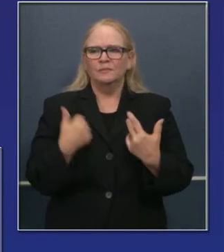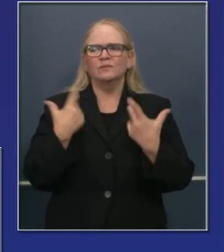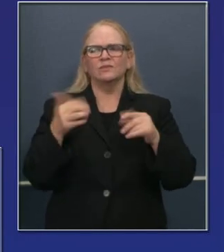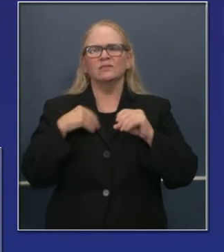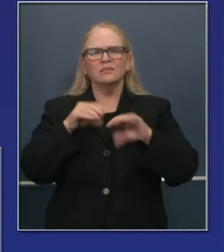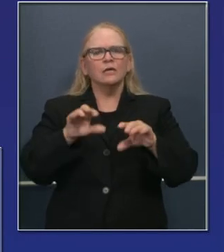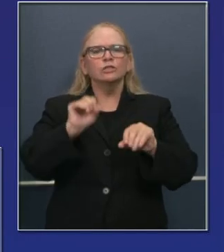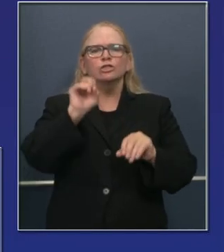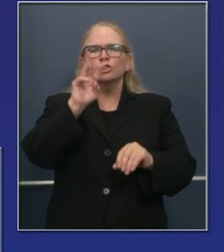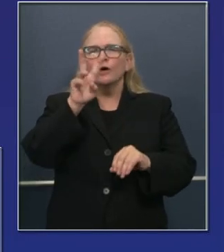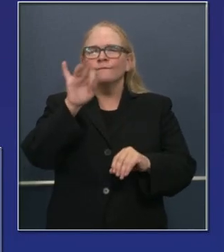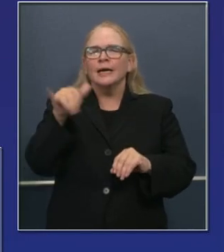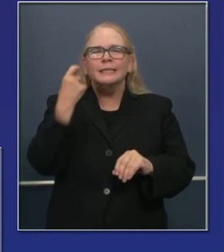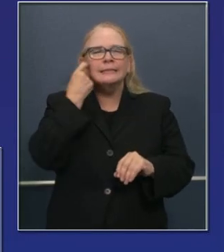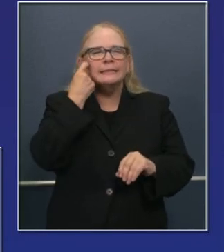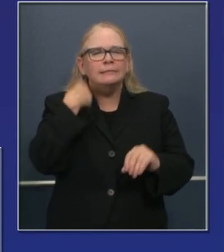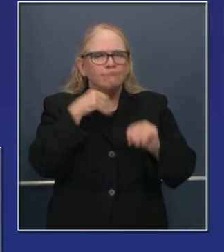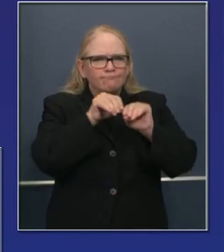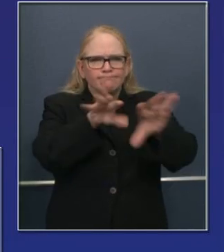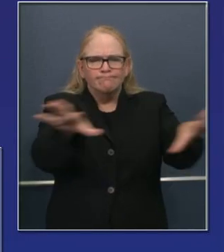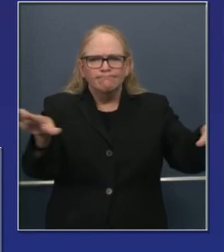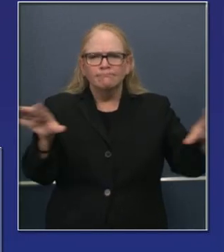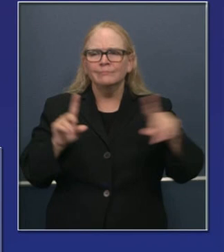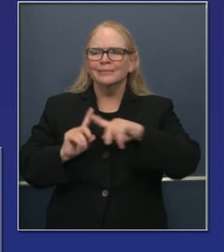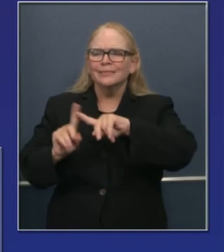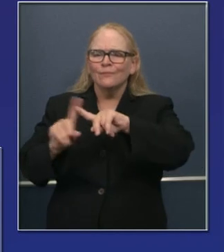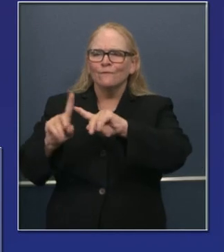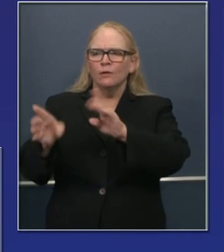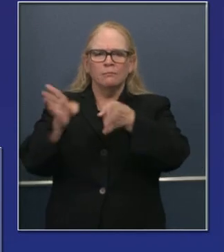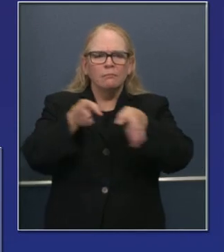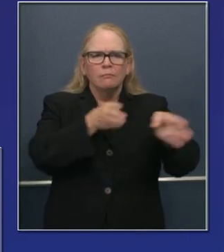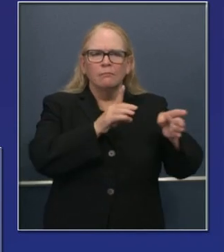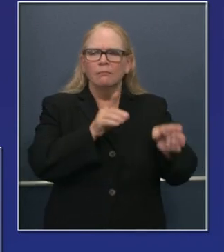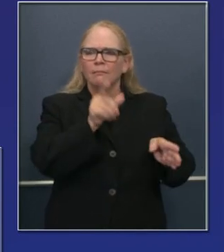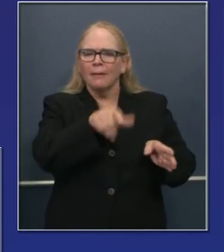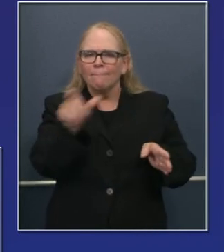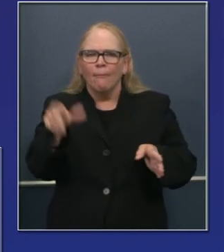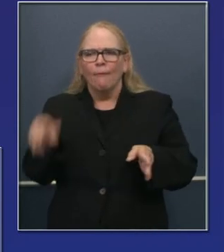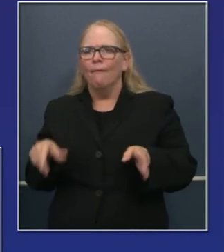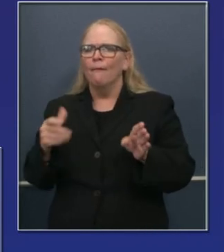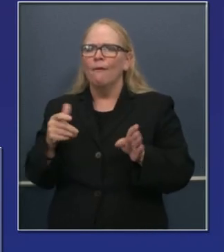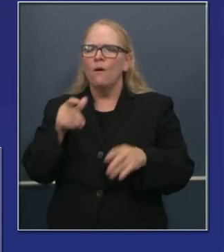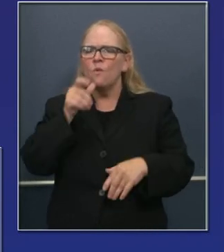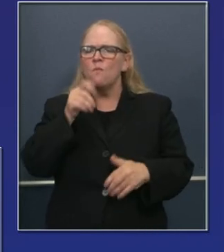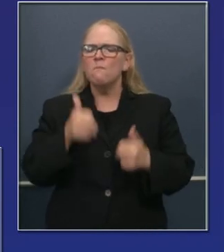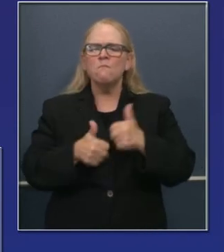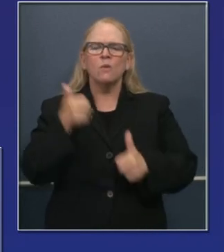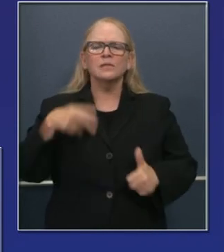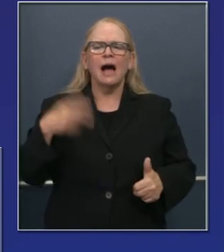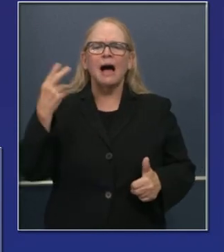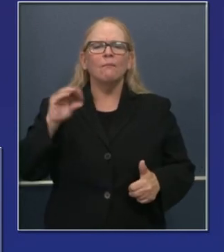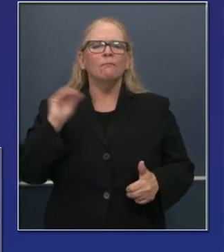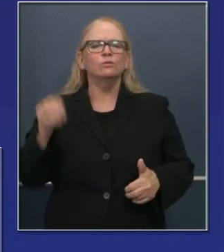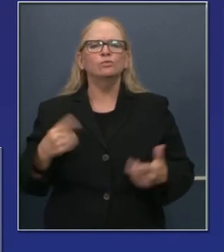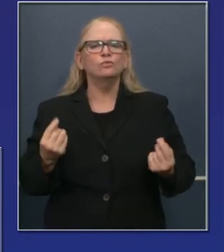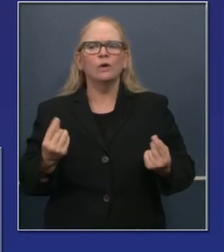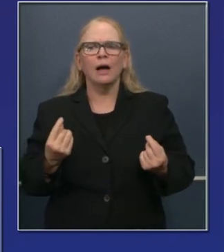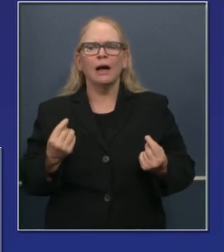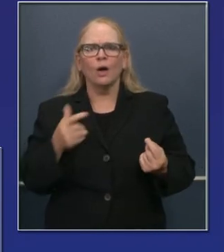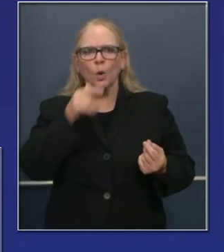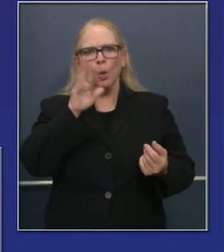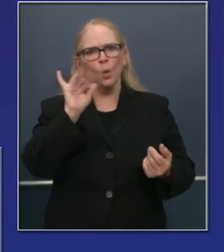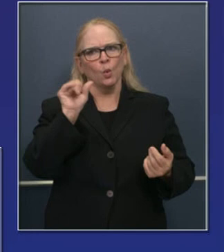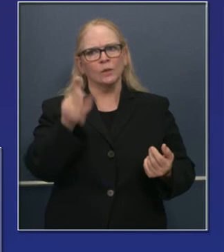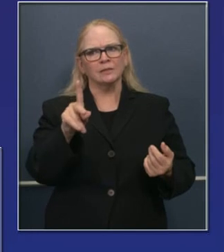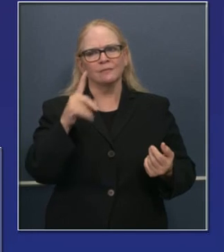una encuesta recientemente del número de individuos que están en riesgo de sufrir desalojo. Y como pueden